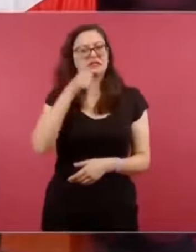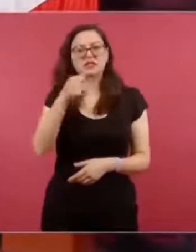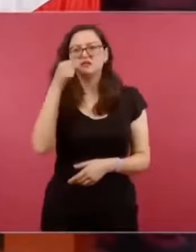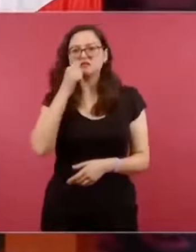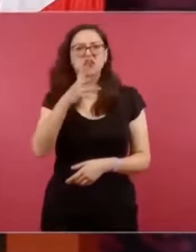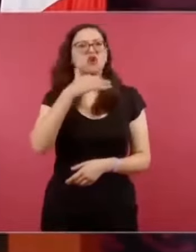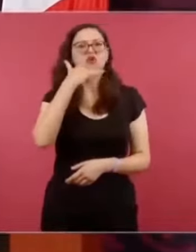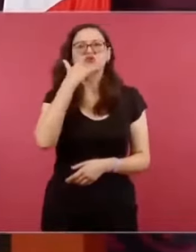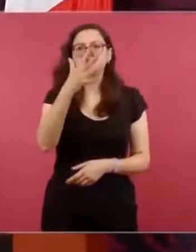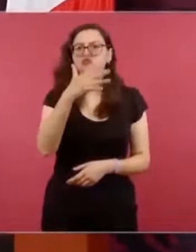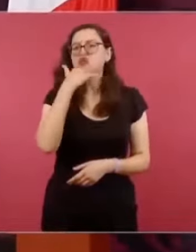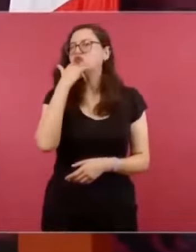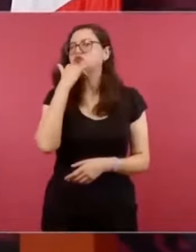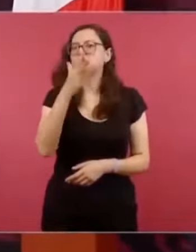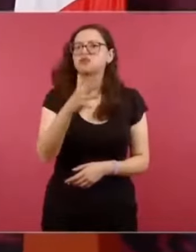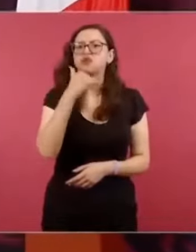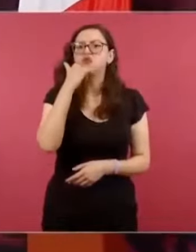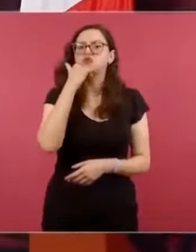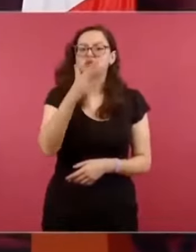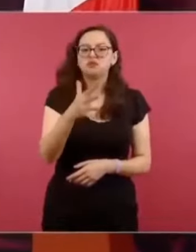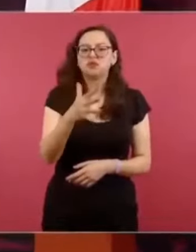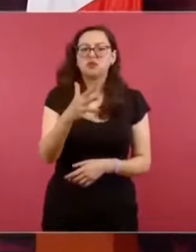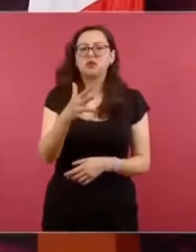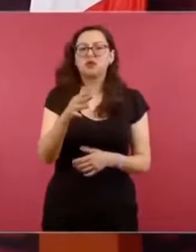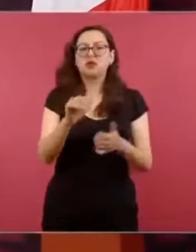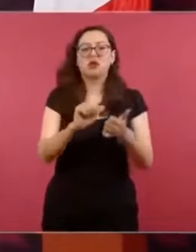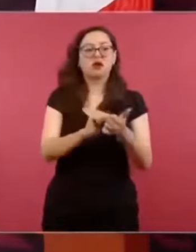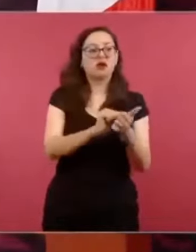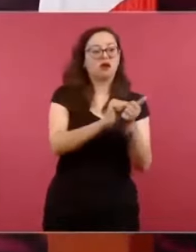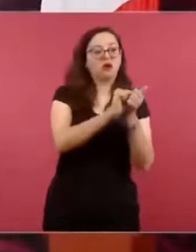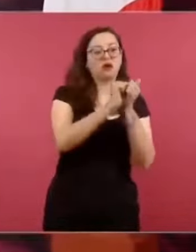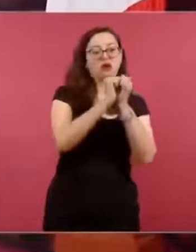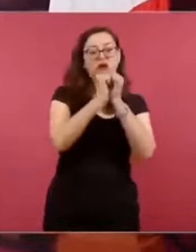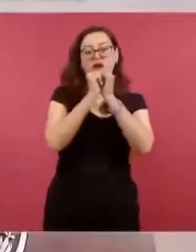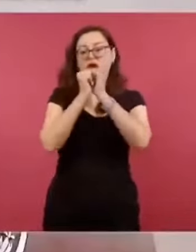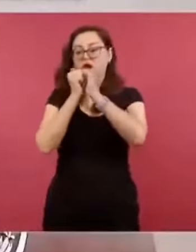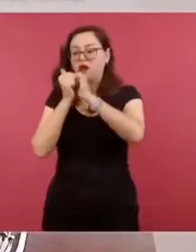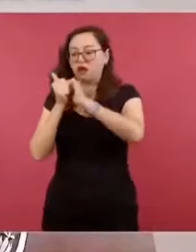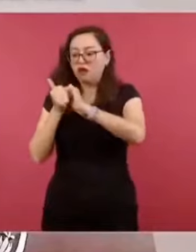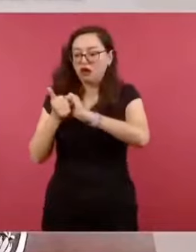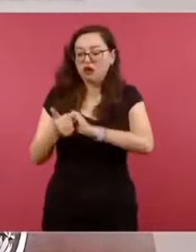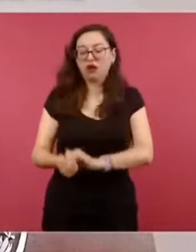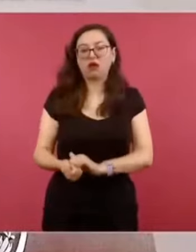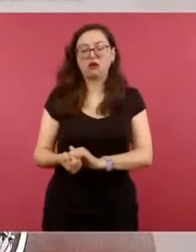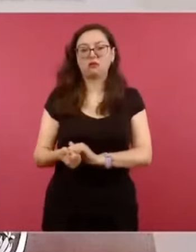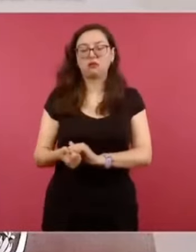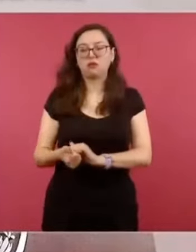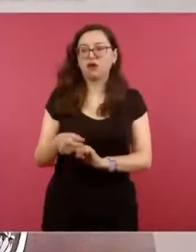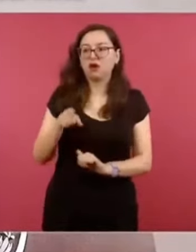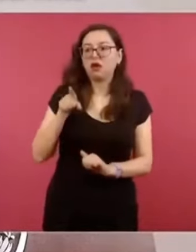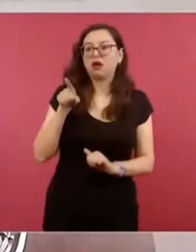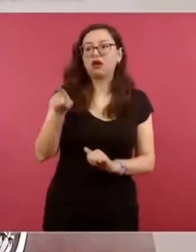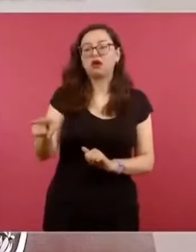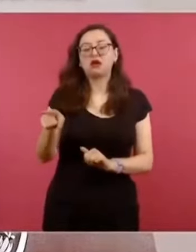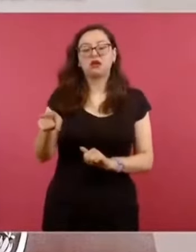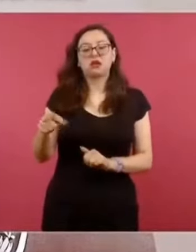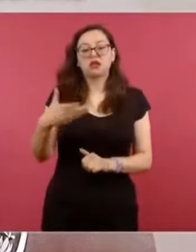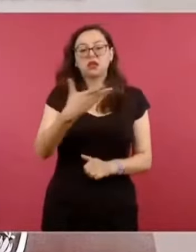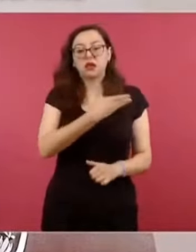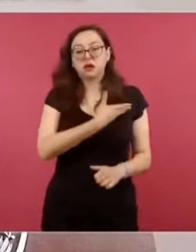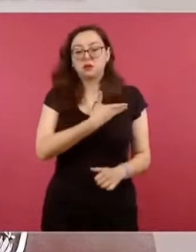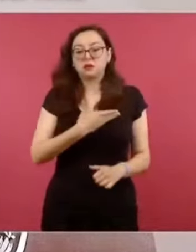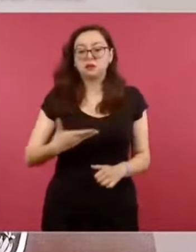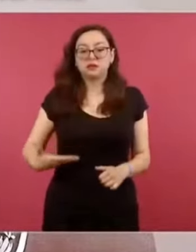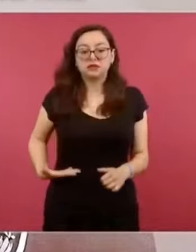corrupta, se convierte en la presidenta del